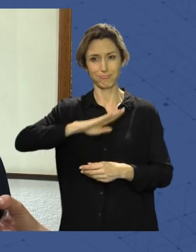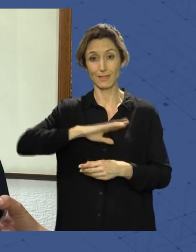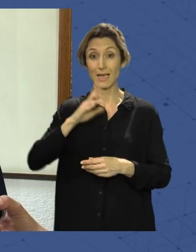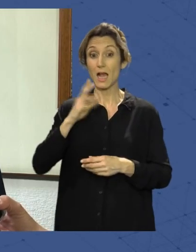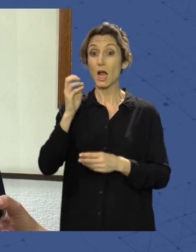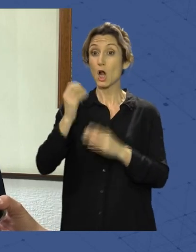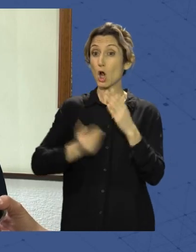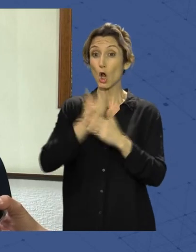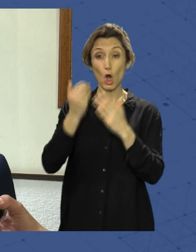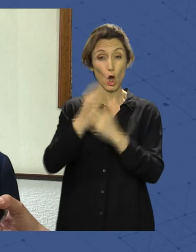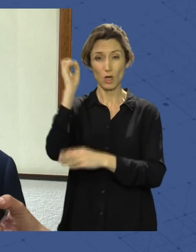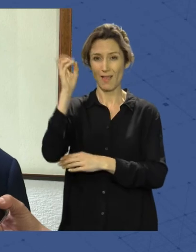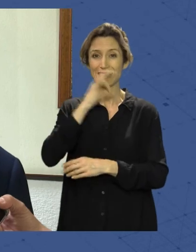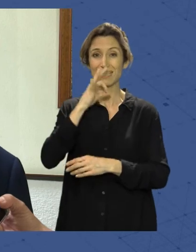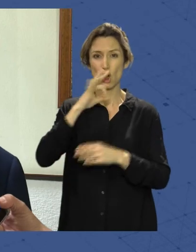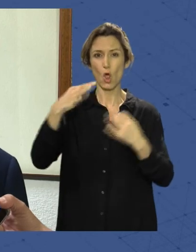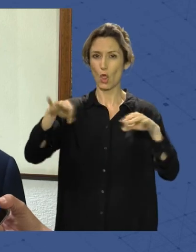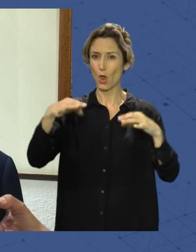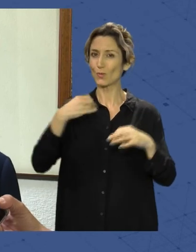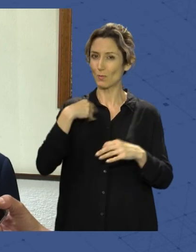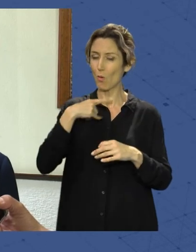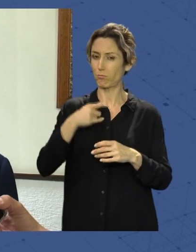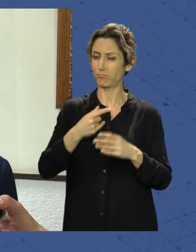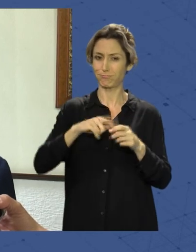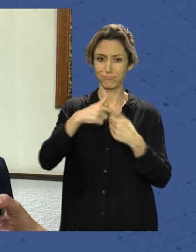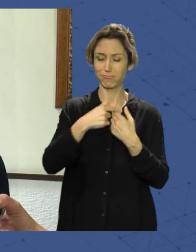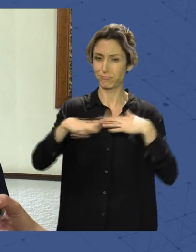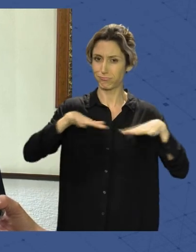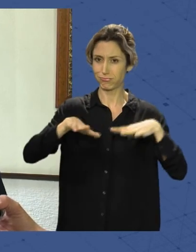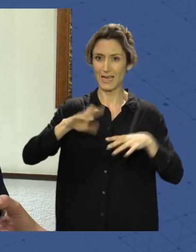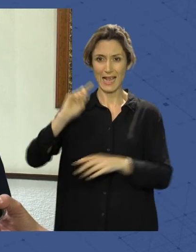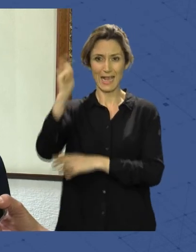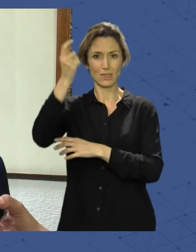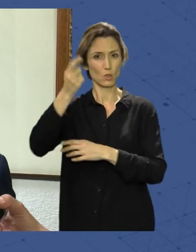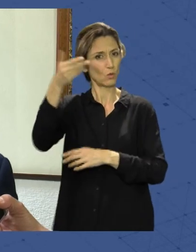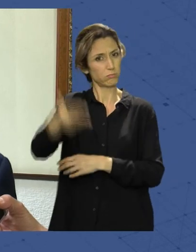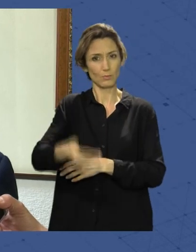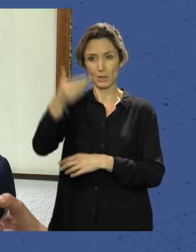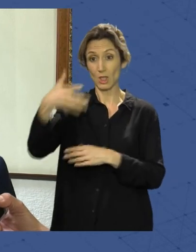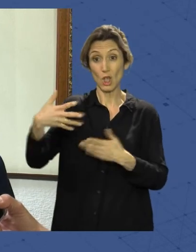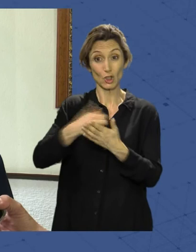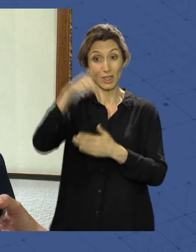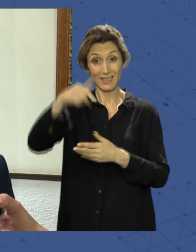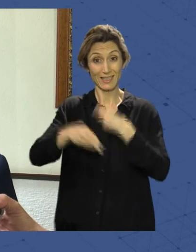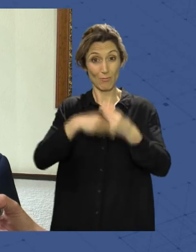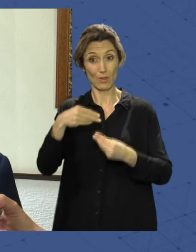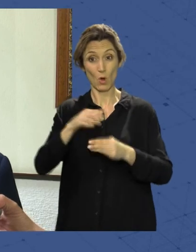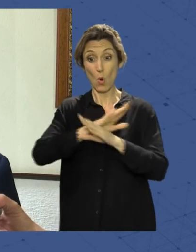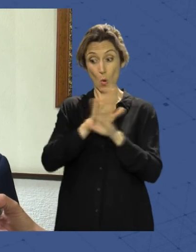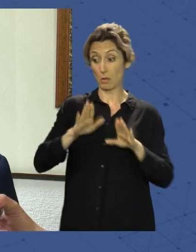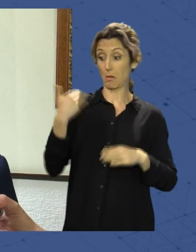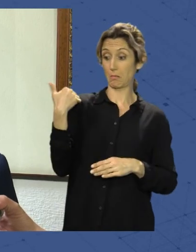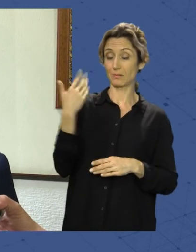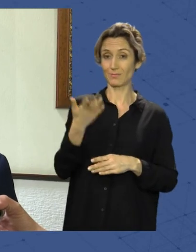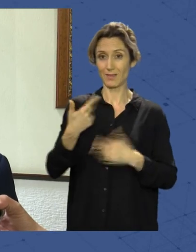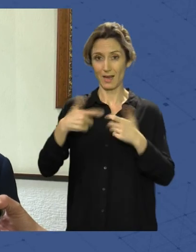desarrollando maravillosamente las cuales están teniendo un grandísimo éxito como todo lo que estamos haciendo últimamente desde el área de